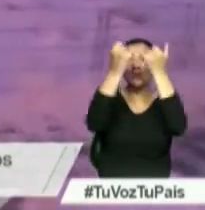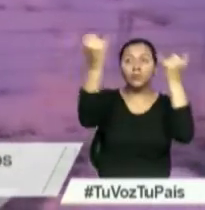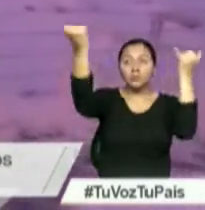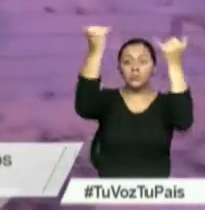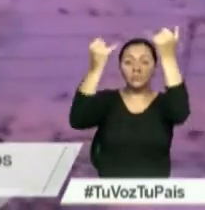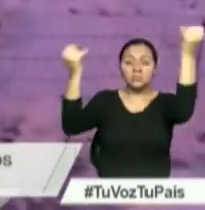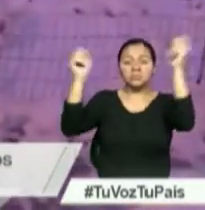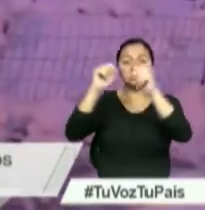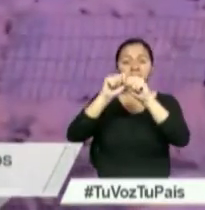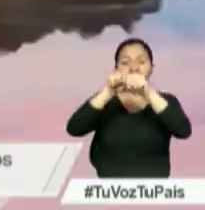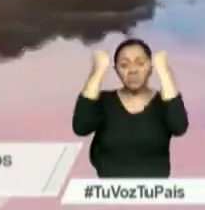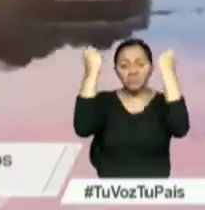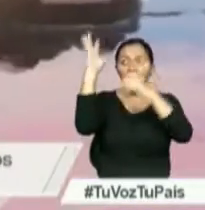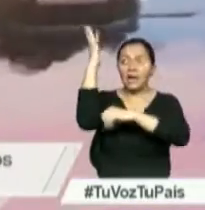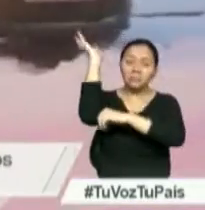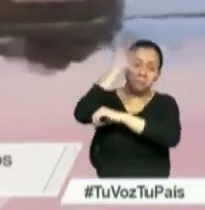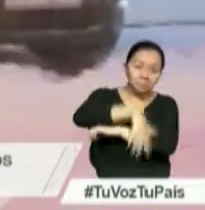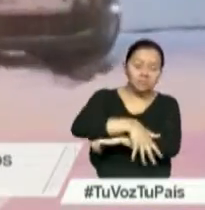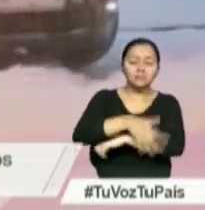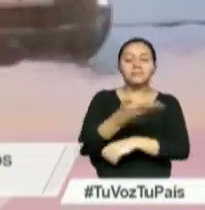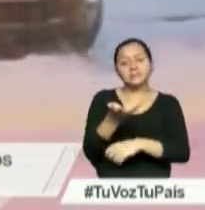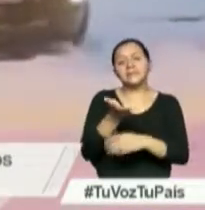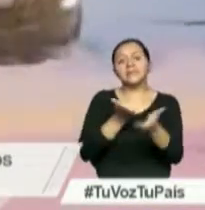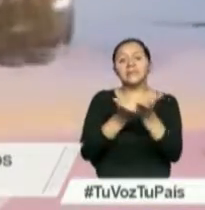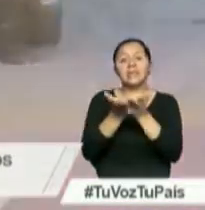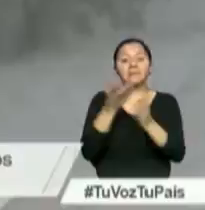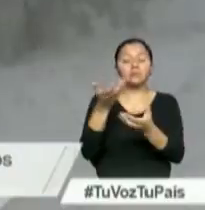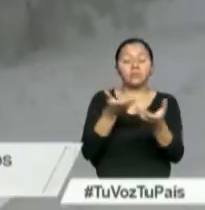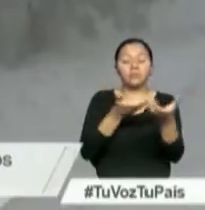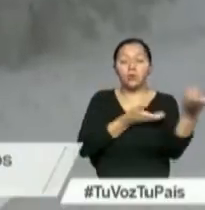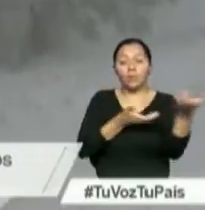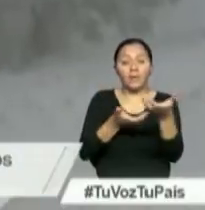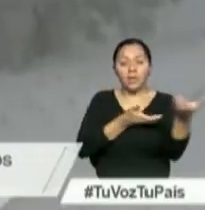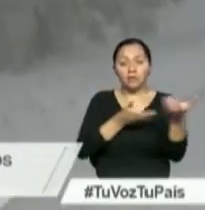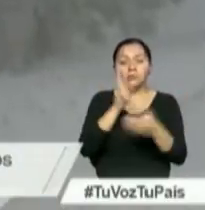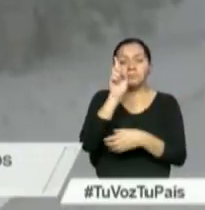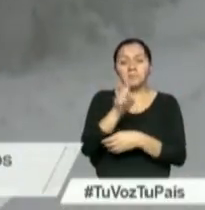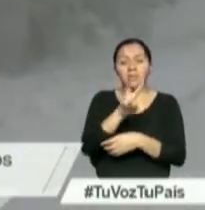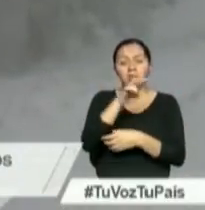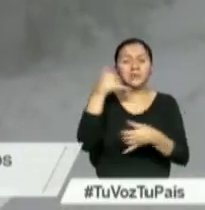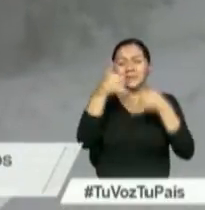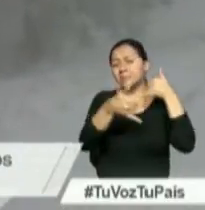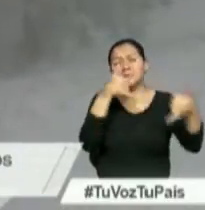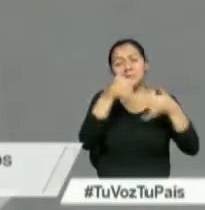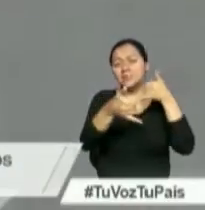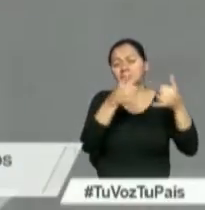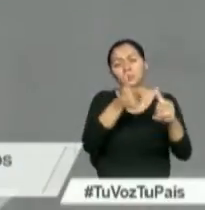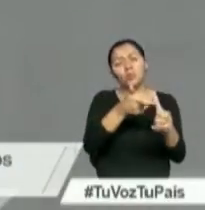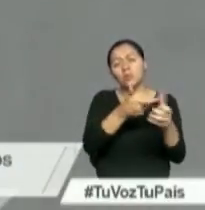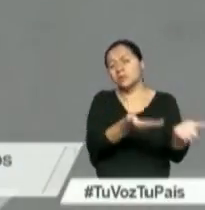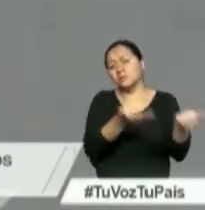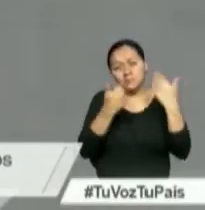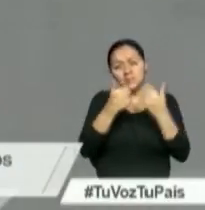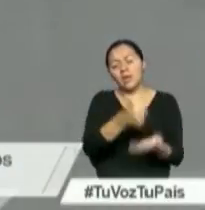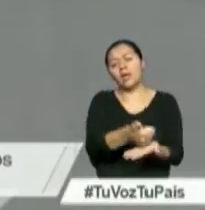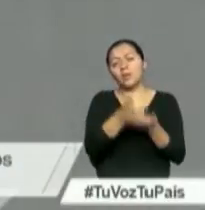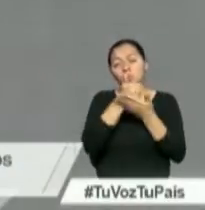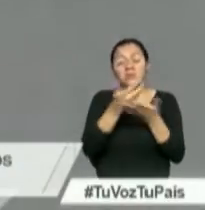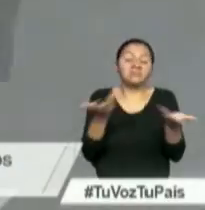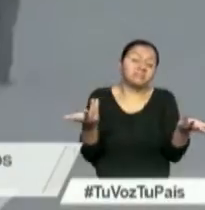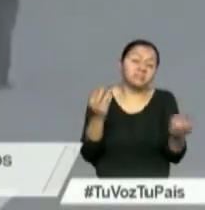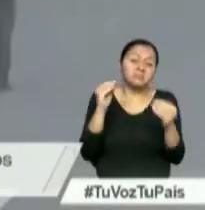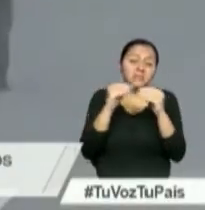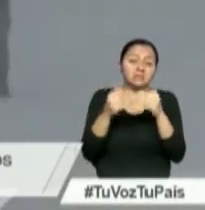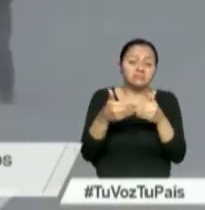derribarán árboles. El servicio de bomberos del país ha recibido más de 1.200 llamadas relacionadas con el temporal, que continuará durante unos